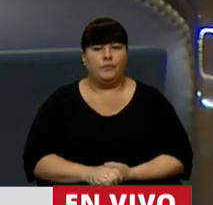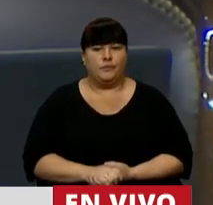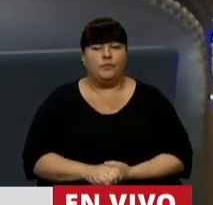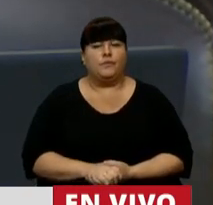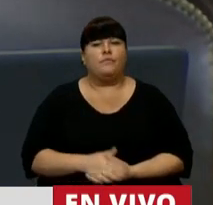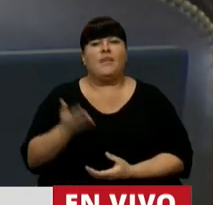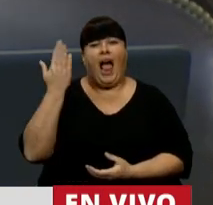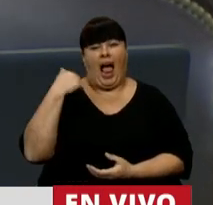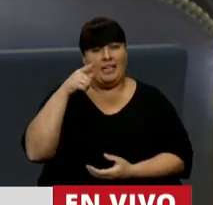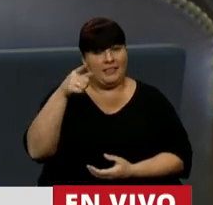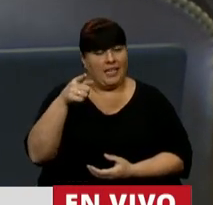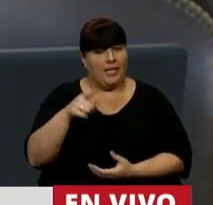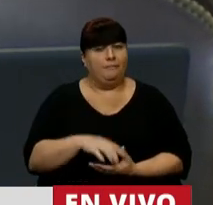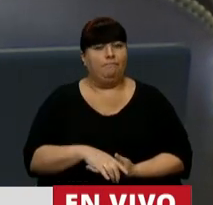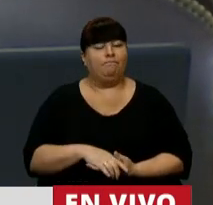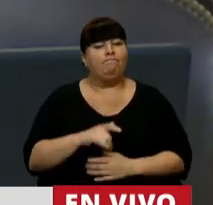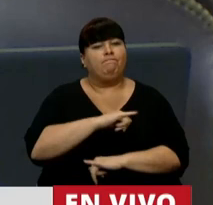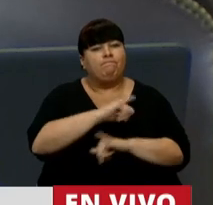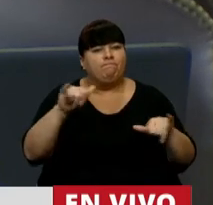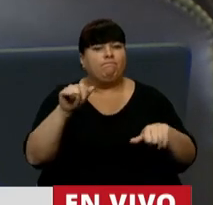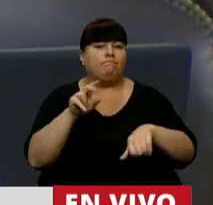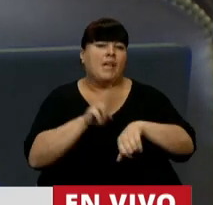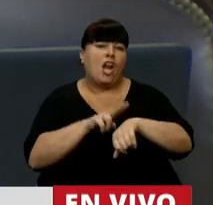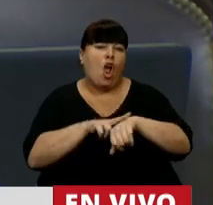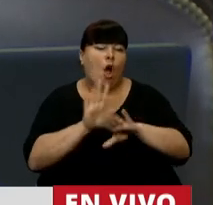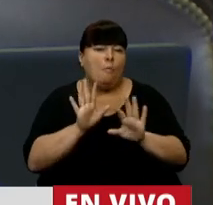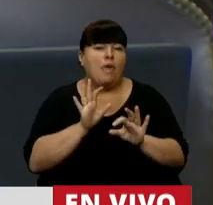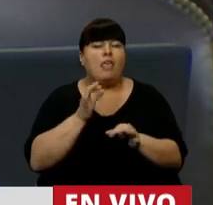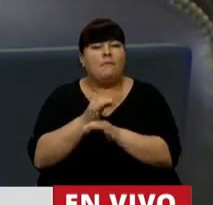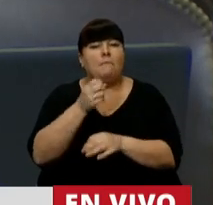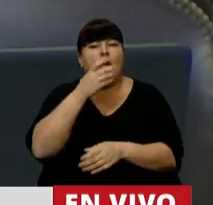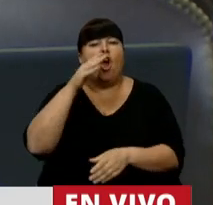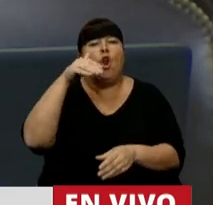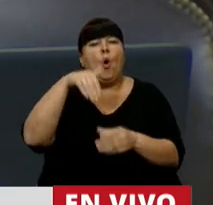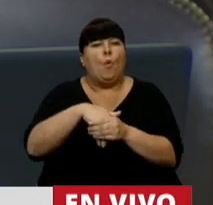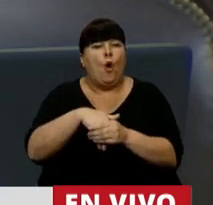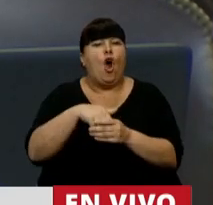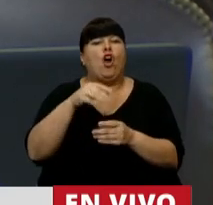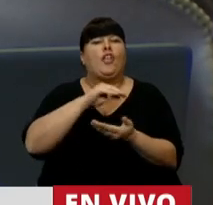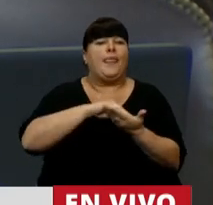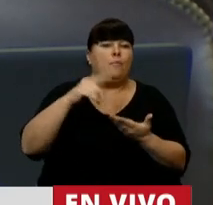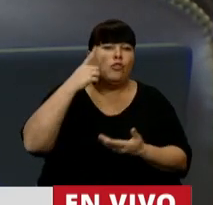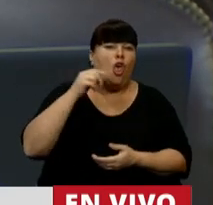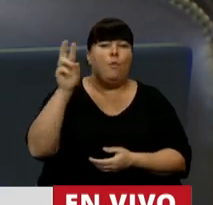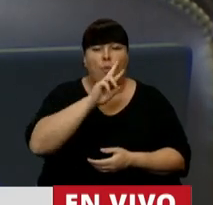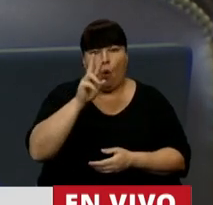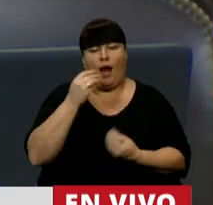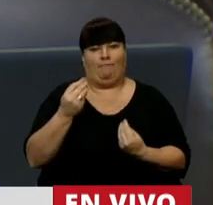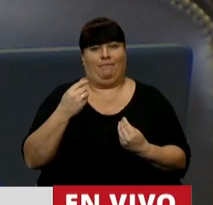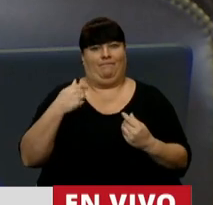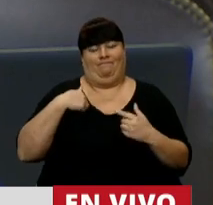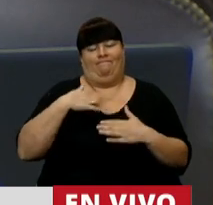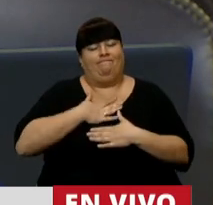Ayer usted nos recomendaba que votáramos diputadas y diputados desde